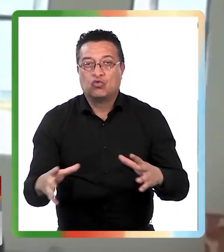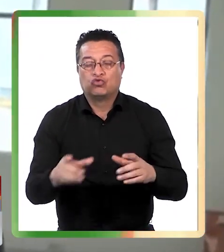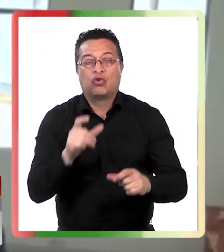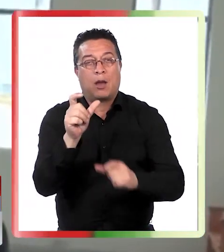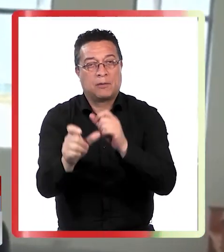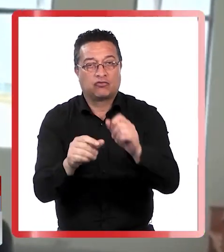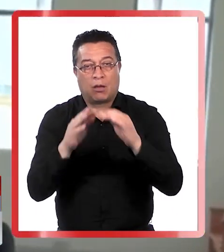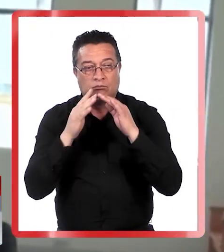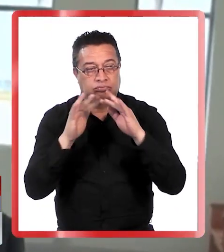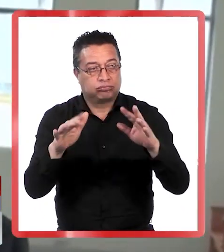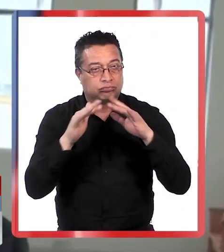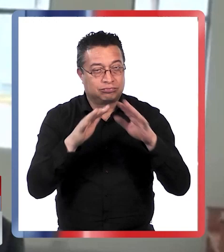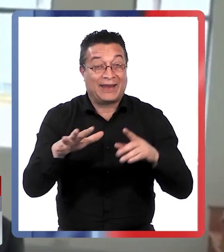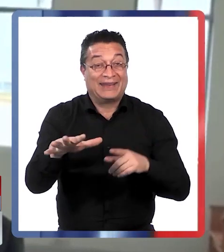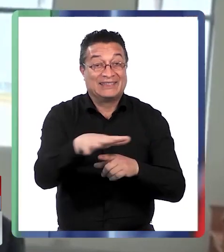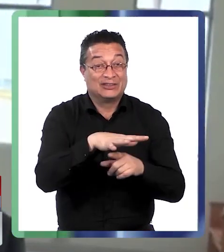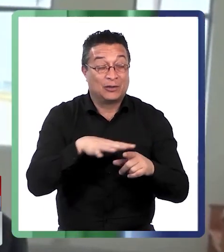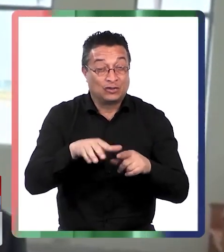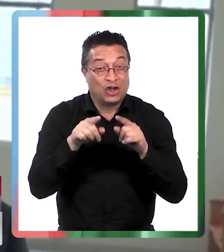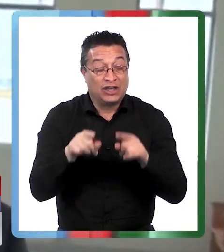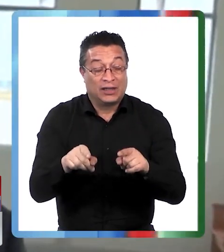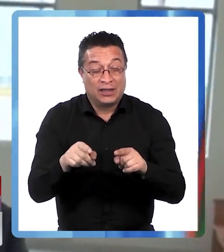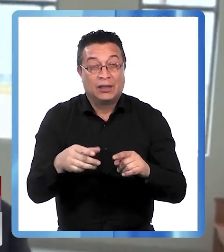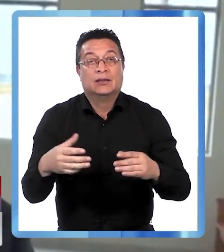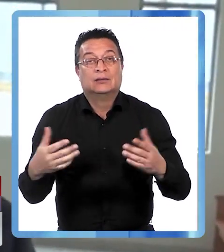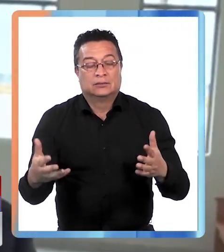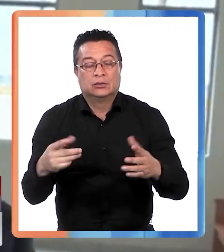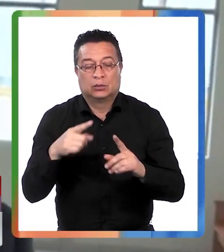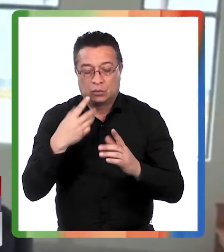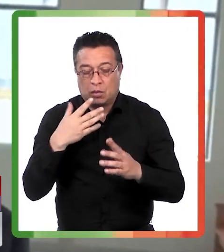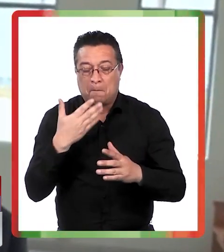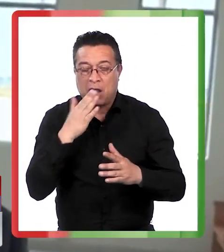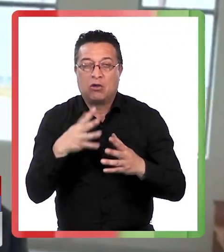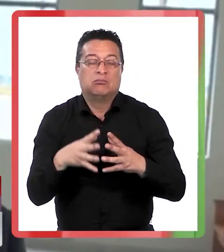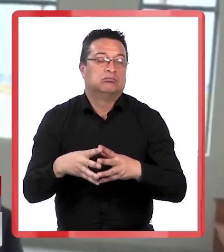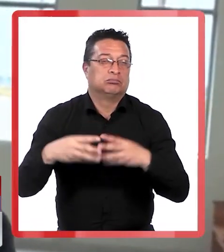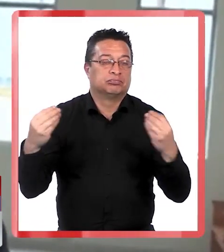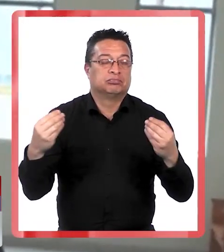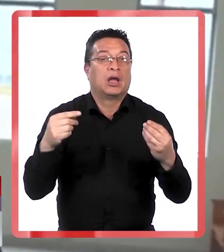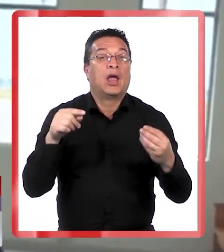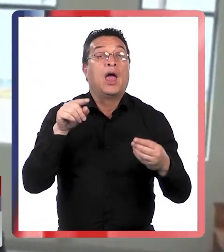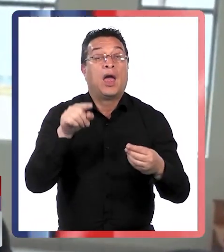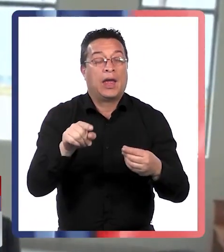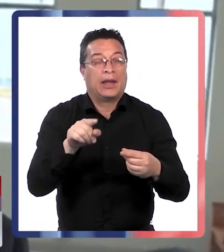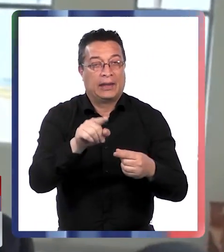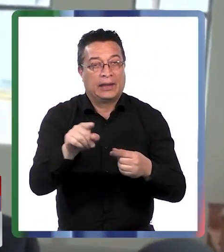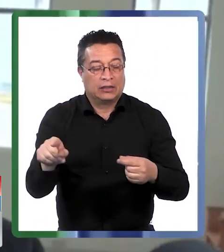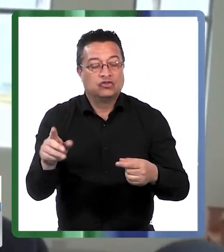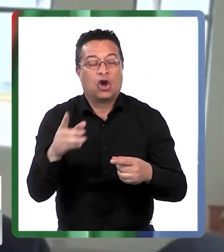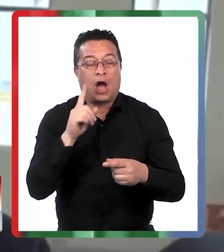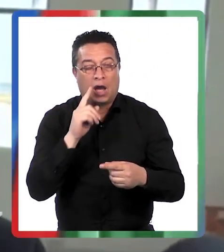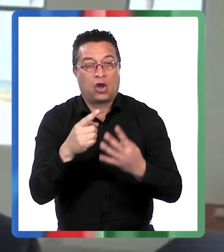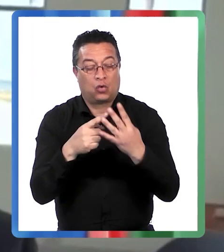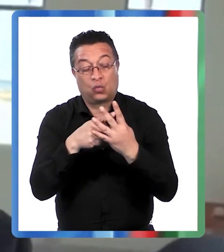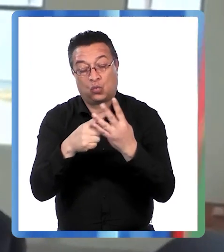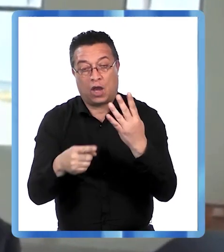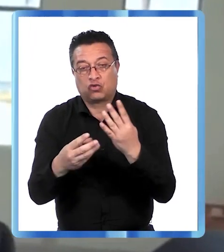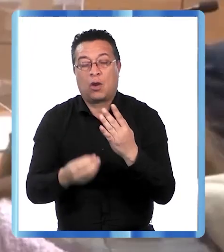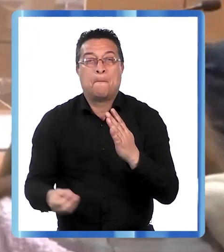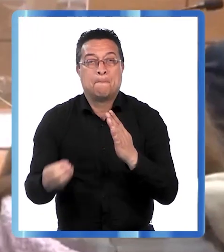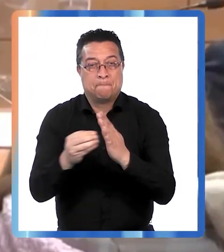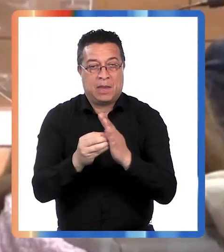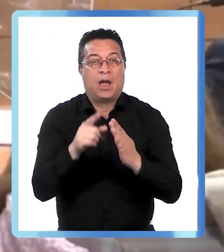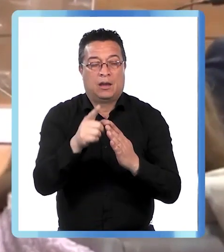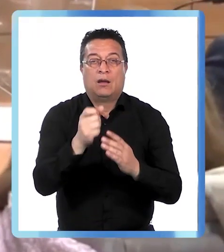que la gente difunda este tipo de situaciones decidieron huir y dejar porque ellos hay cuatro